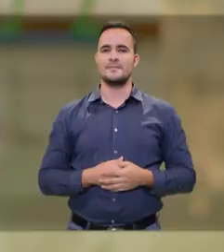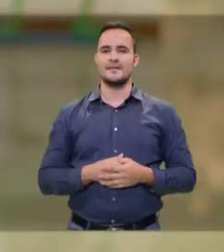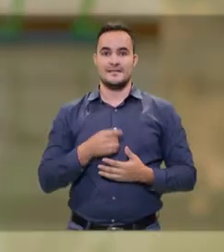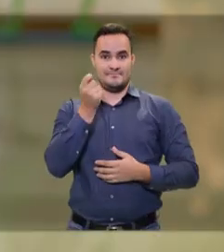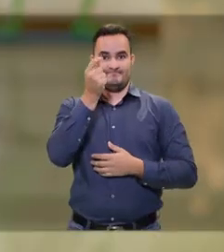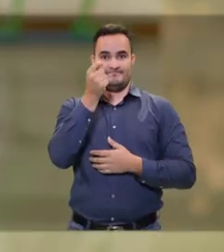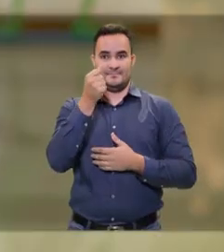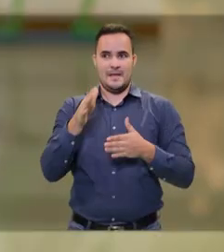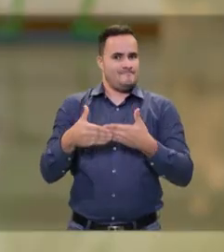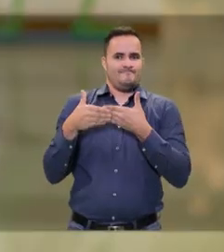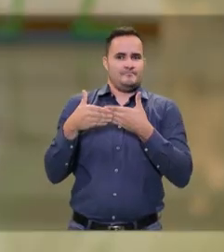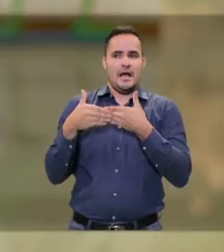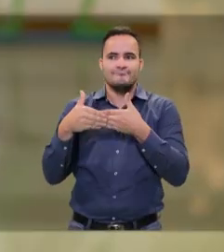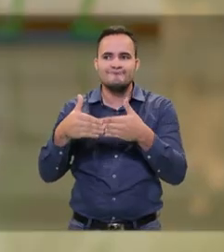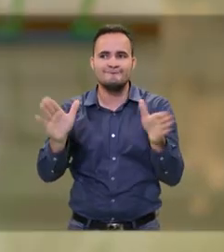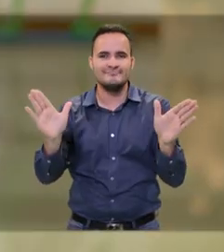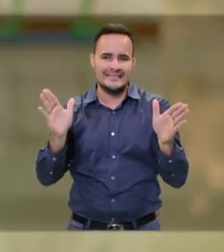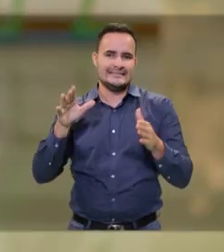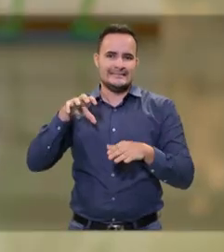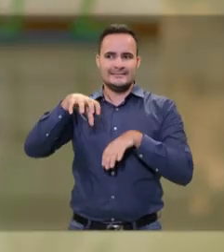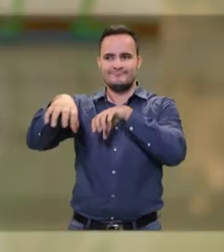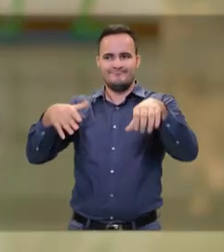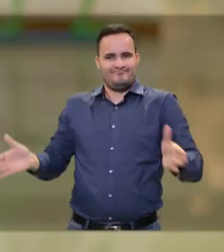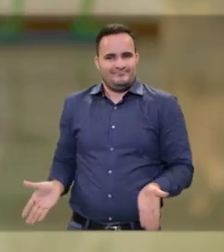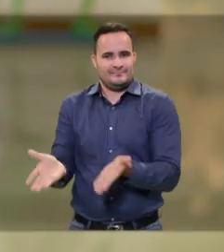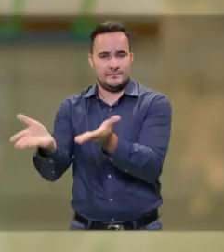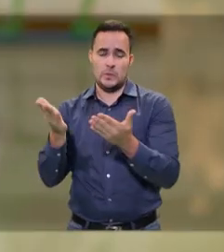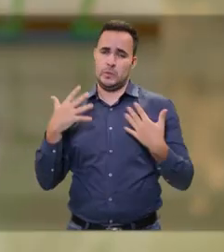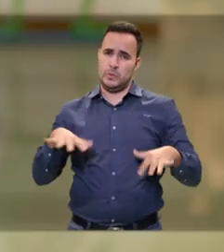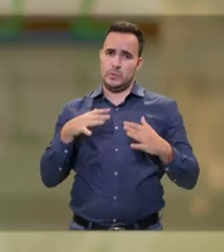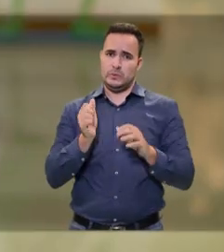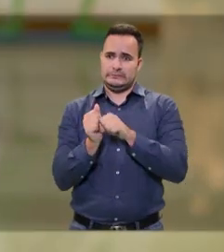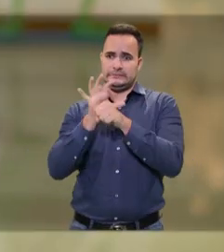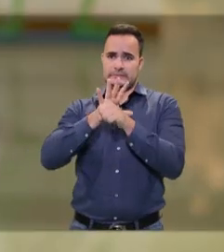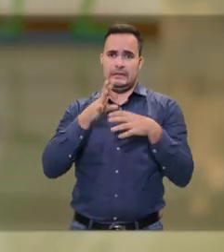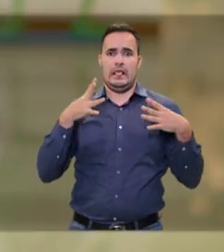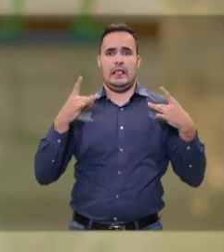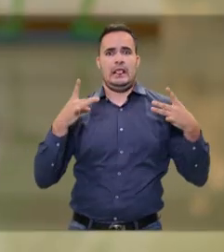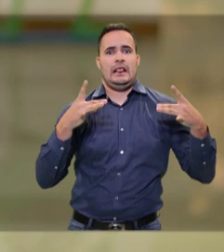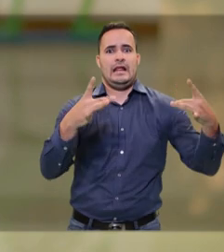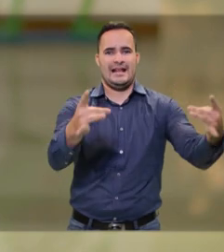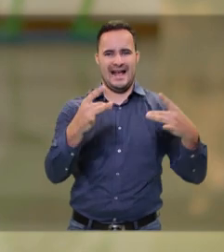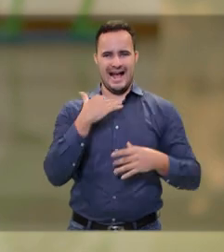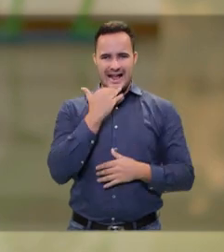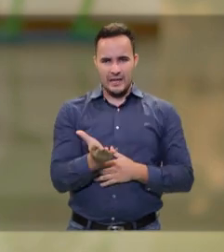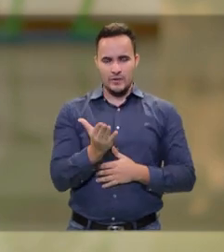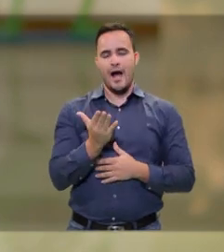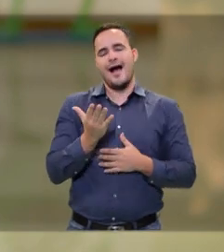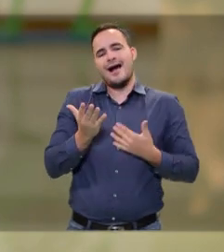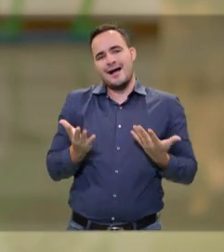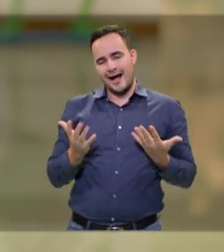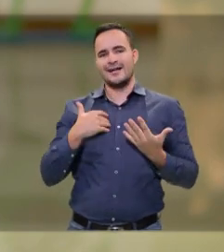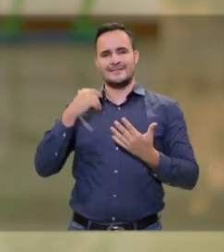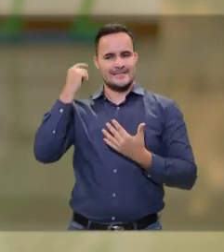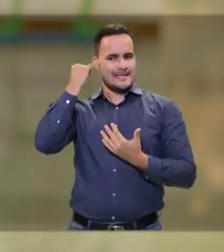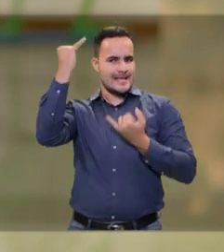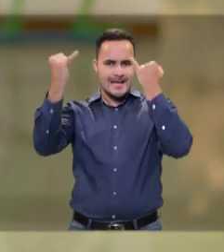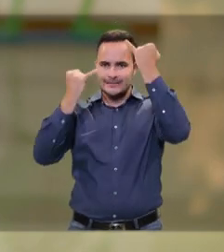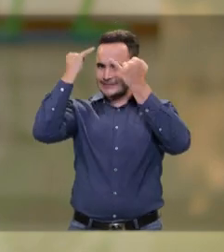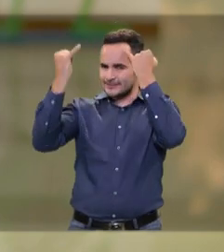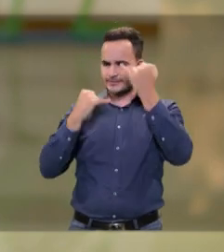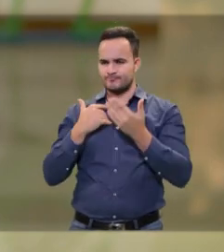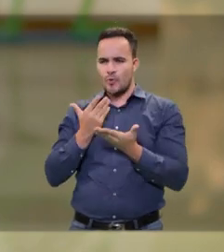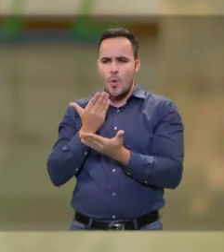La reactivación económica supone el aumento de casos de contagio en ciudades como Medellín. Por eso, seguimos